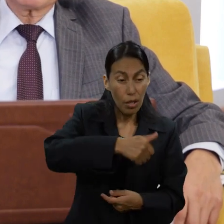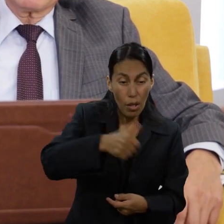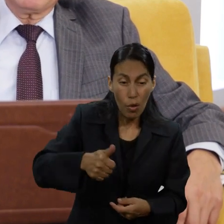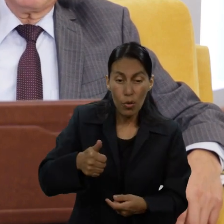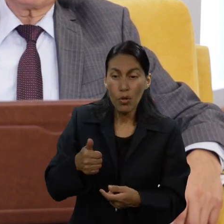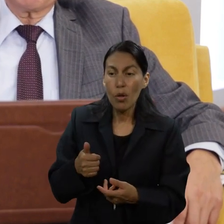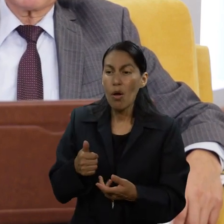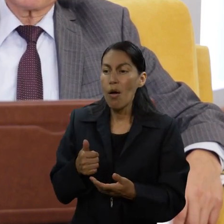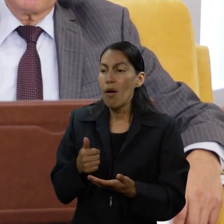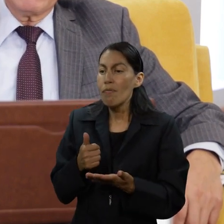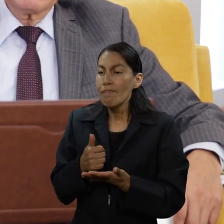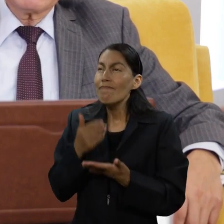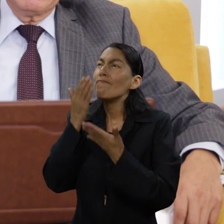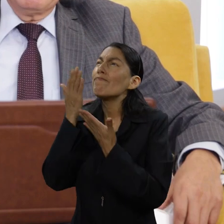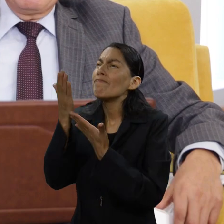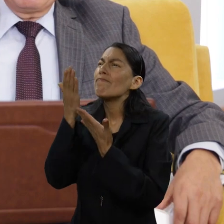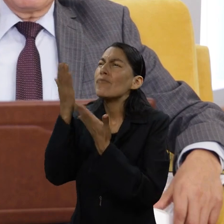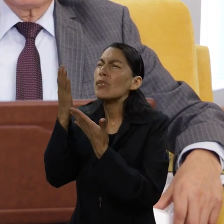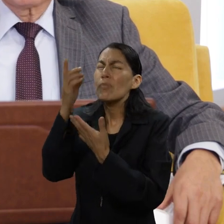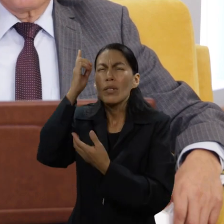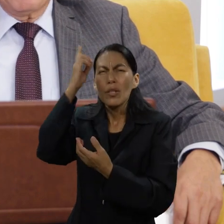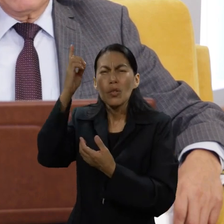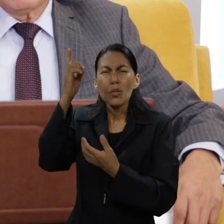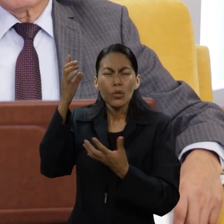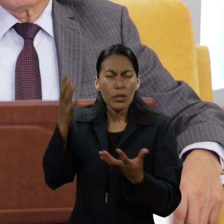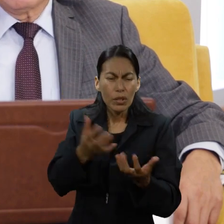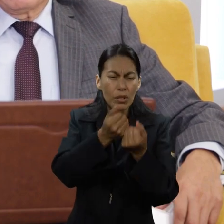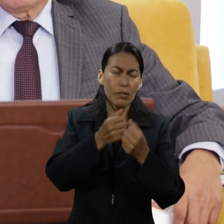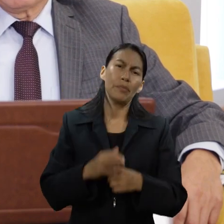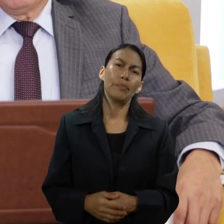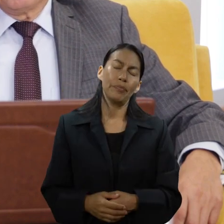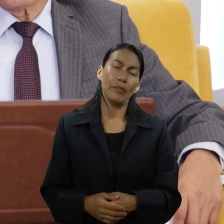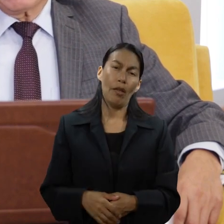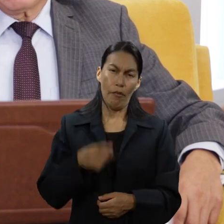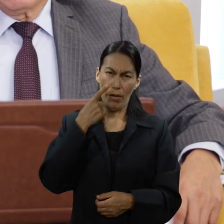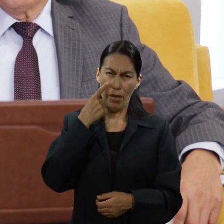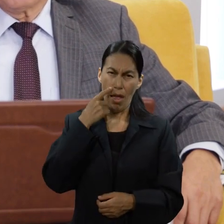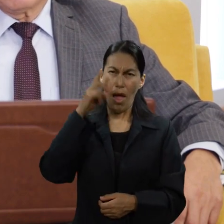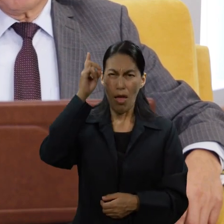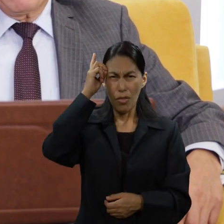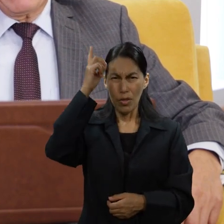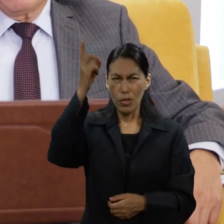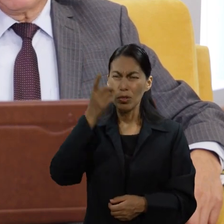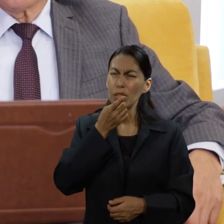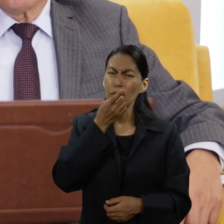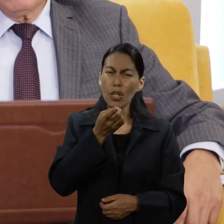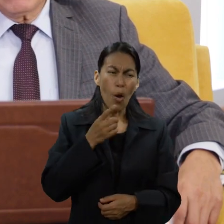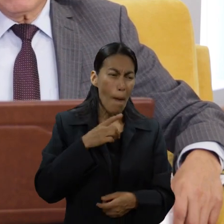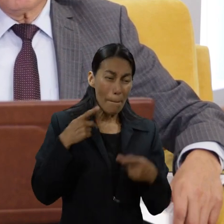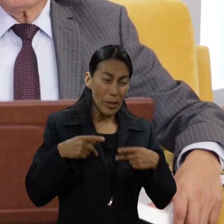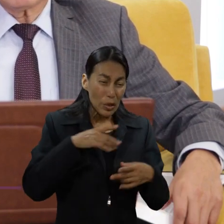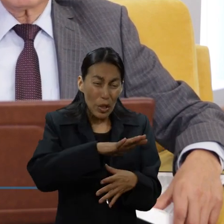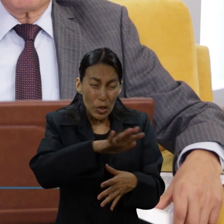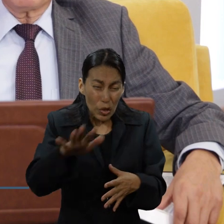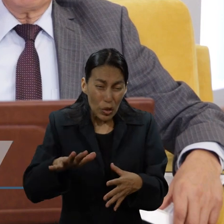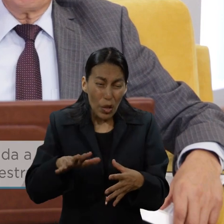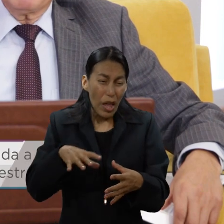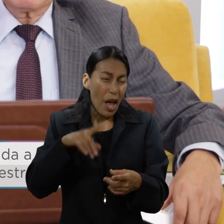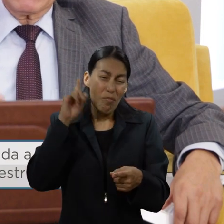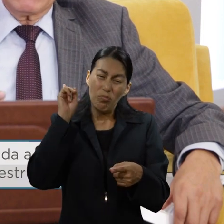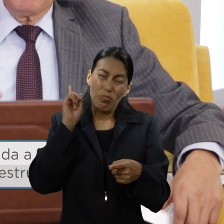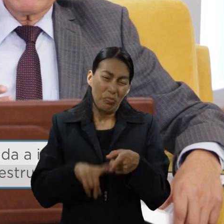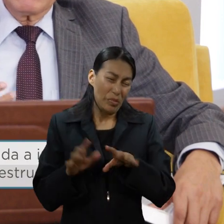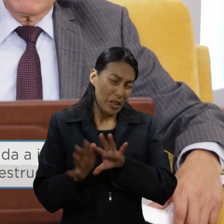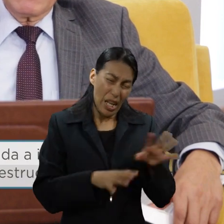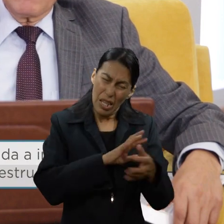todas aquellas personas a las cuales Dios ha dicho que va a destruir. Entonces, Abraham